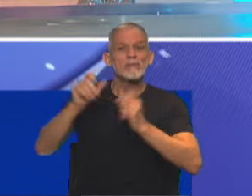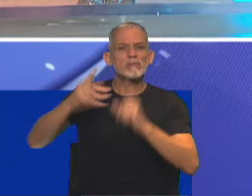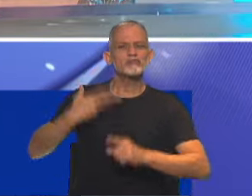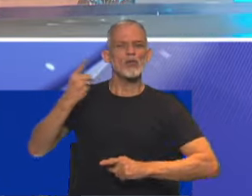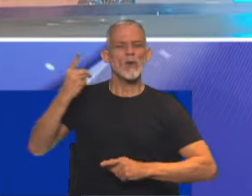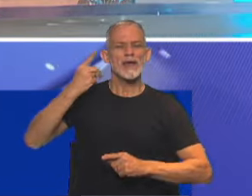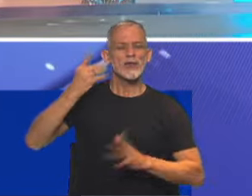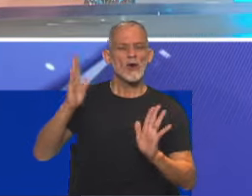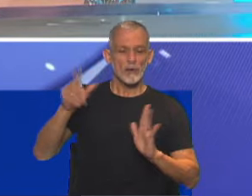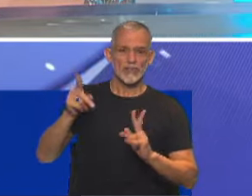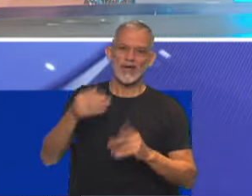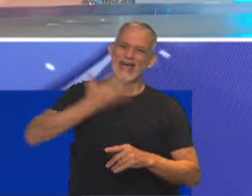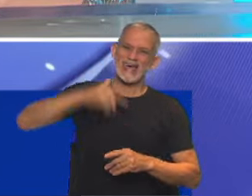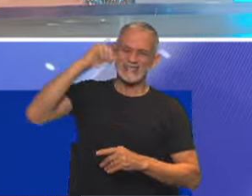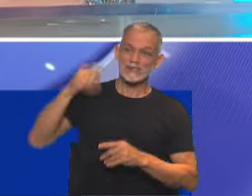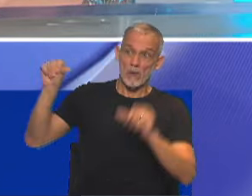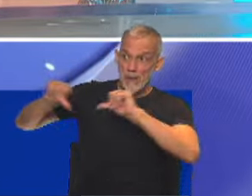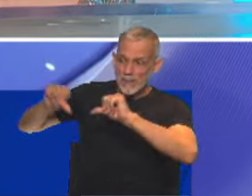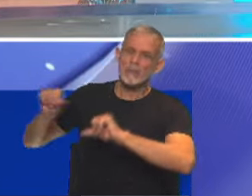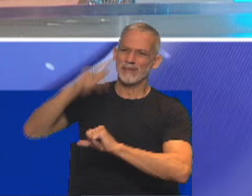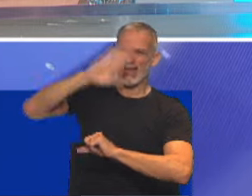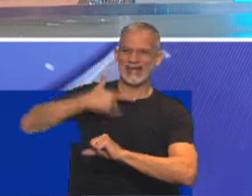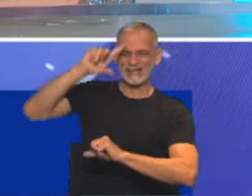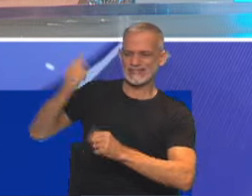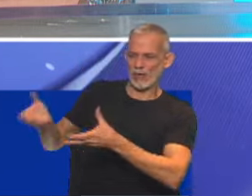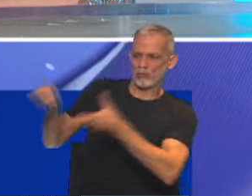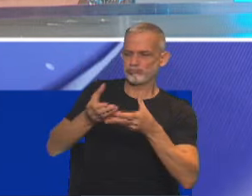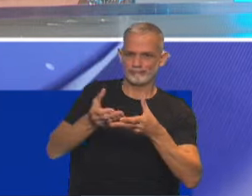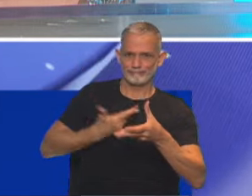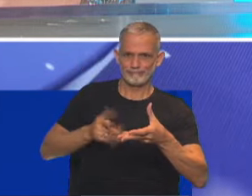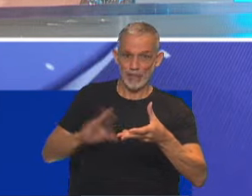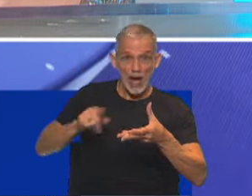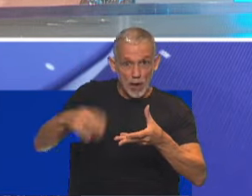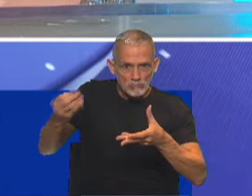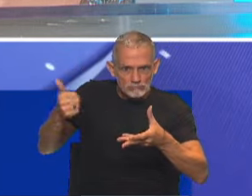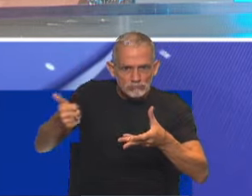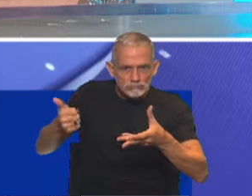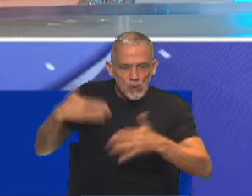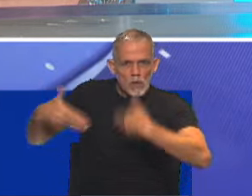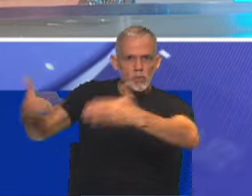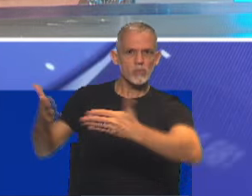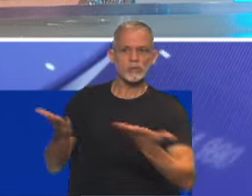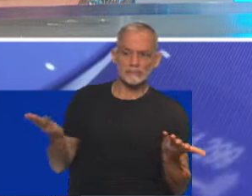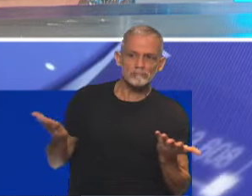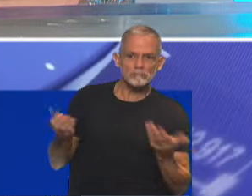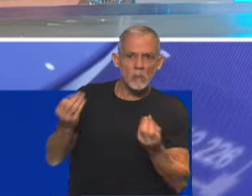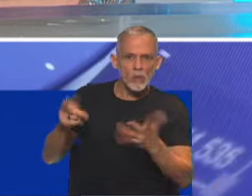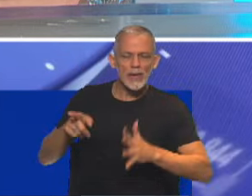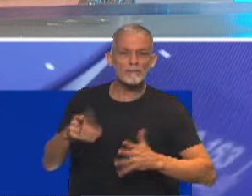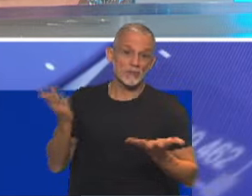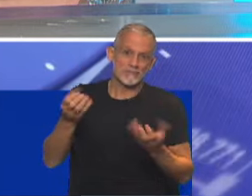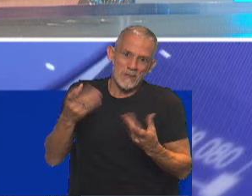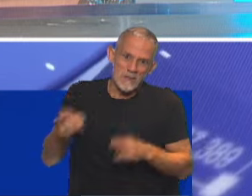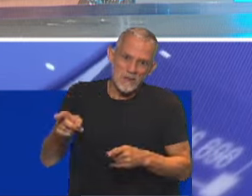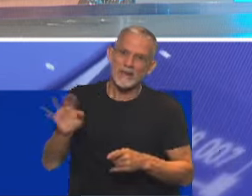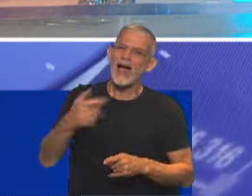se estatizó cuando le iba mal y ahora la quieren volver. Que le va bien, que le va muy bien. Ahora le está yendo muy bien, pero justamente porque le está yendo